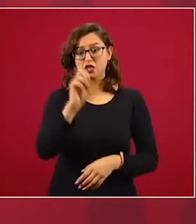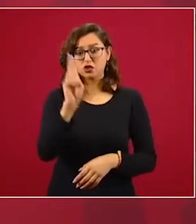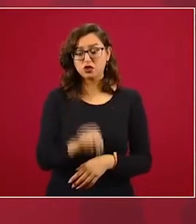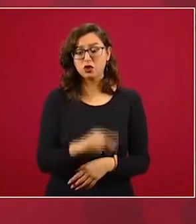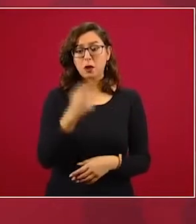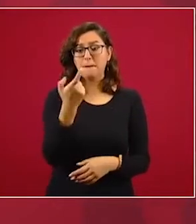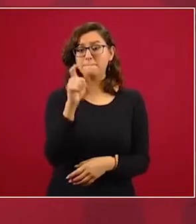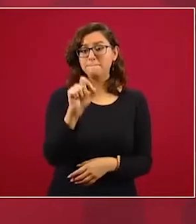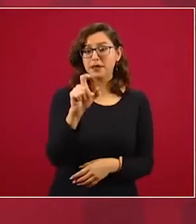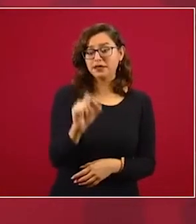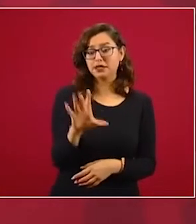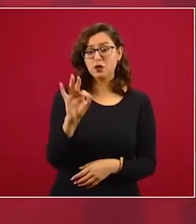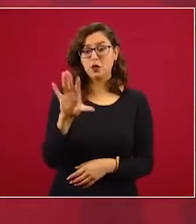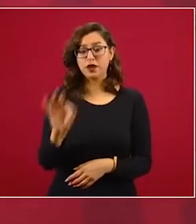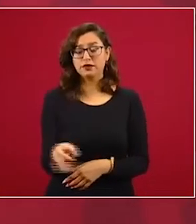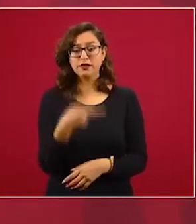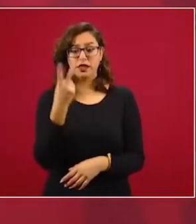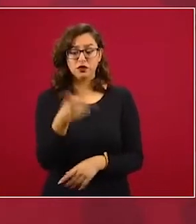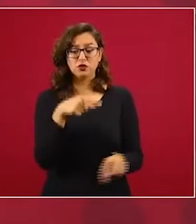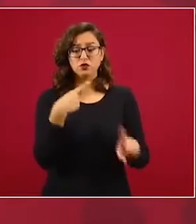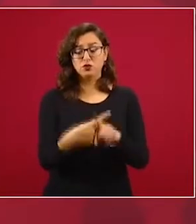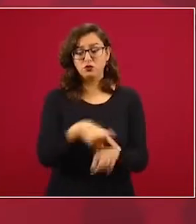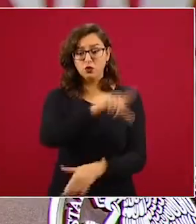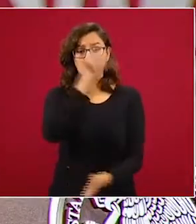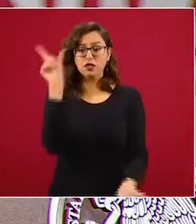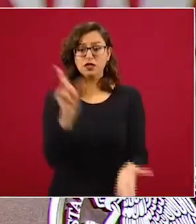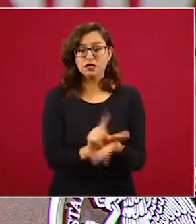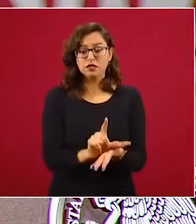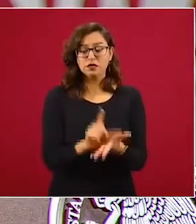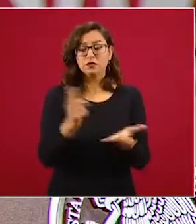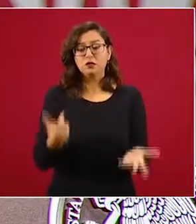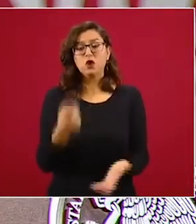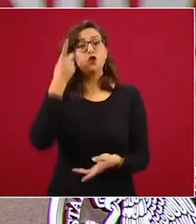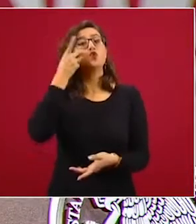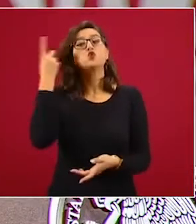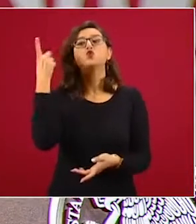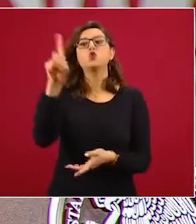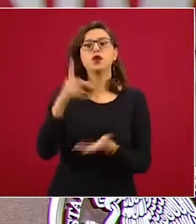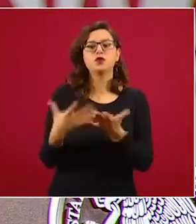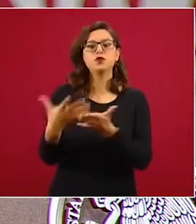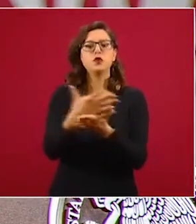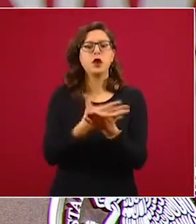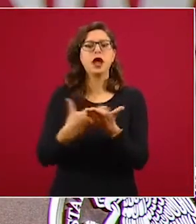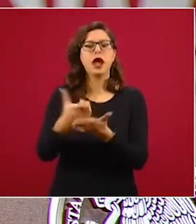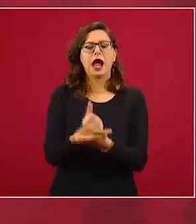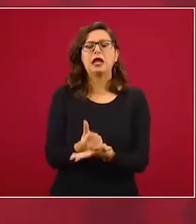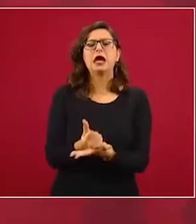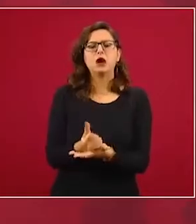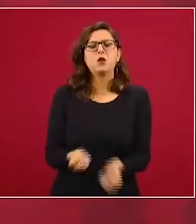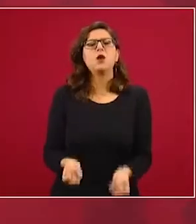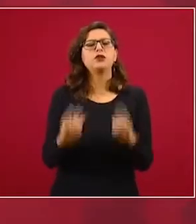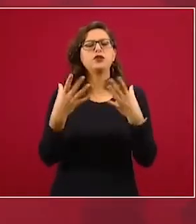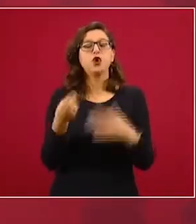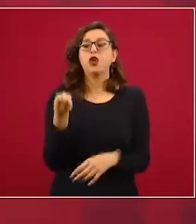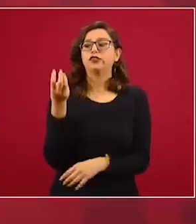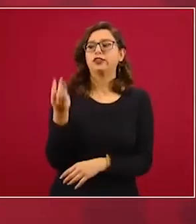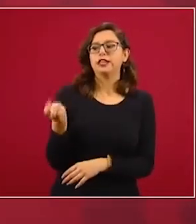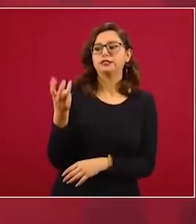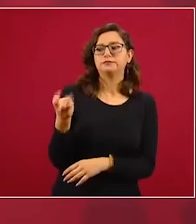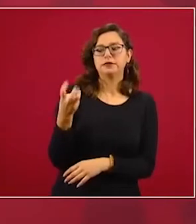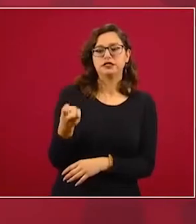en polvo y barra que se comercializan a lo largo y ancho de todo el país donde cinco marcas colocan menos productos en sus empaques.